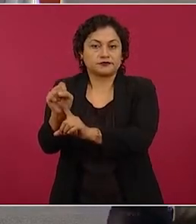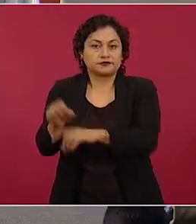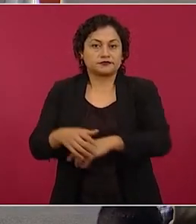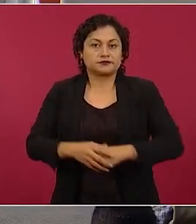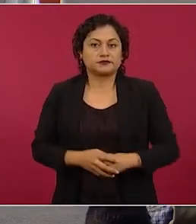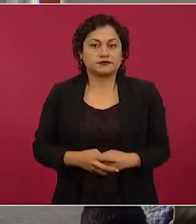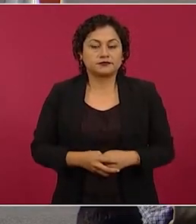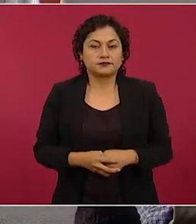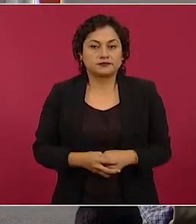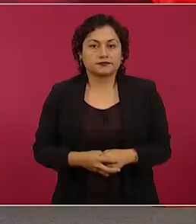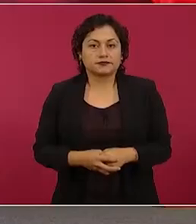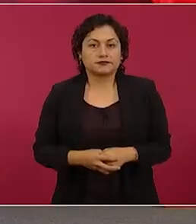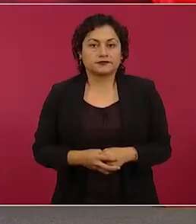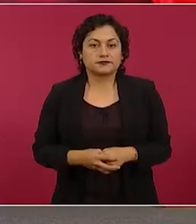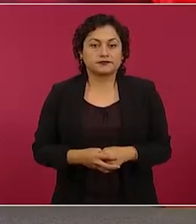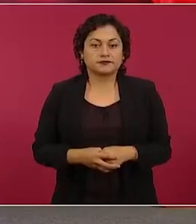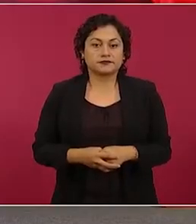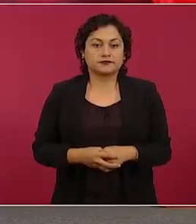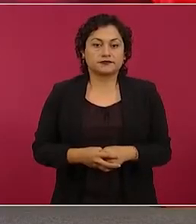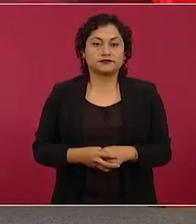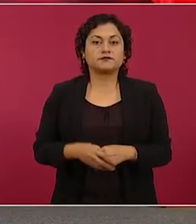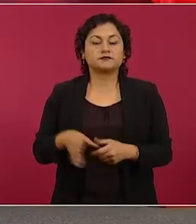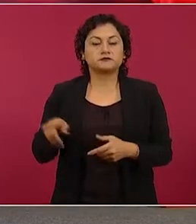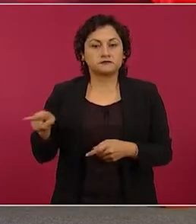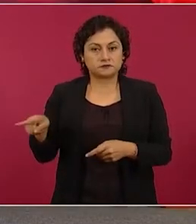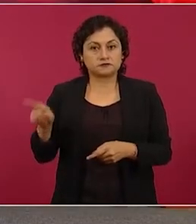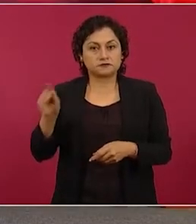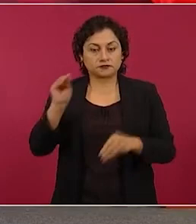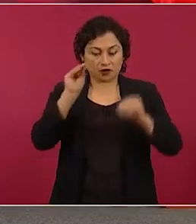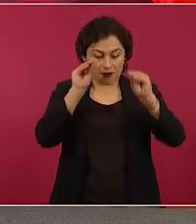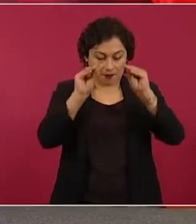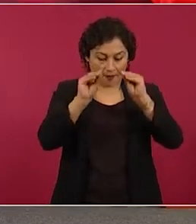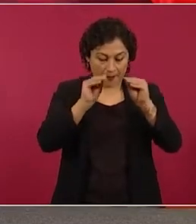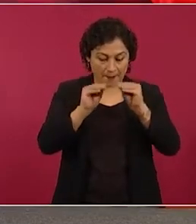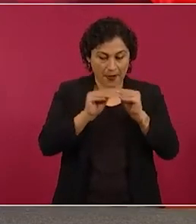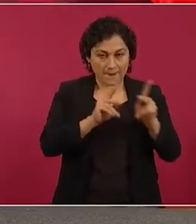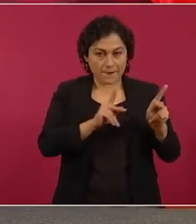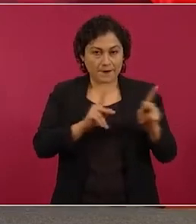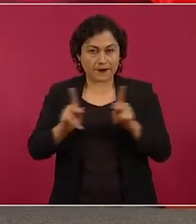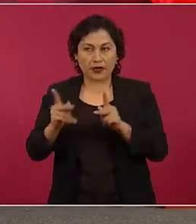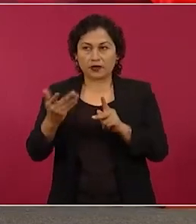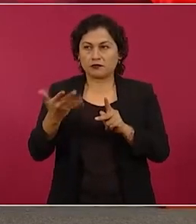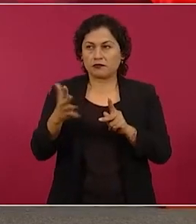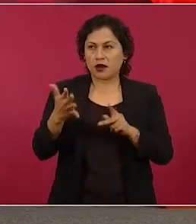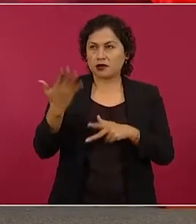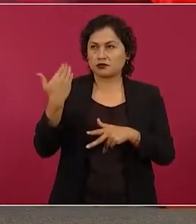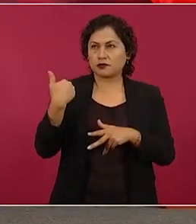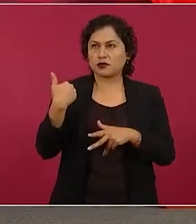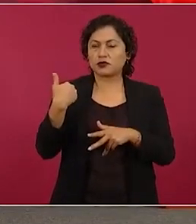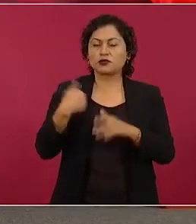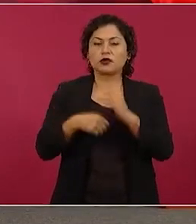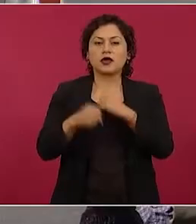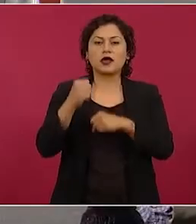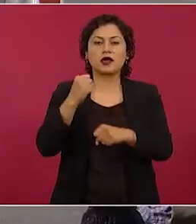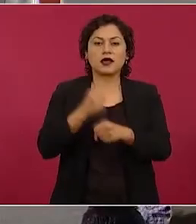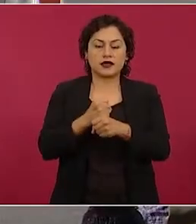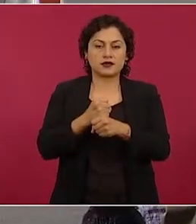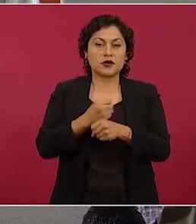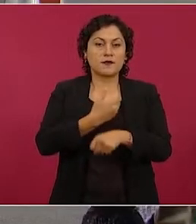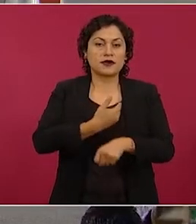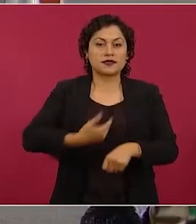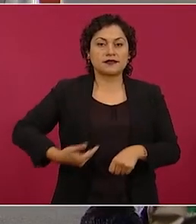Se empezó a planear desde finales del gobierno de Díaz Ordaz,